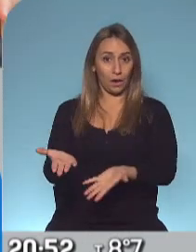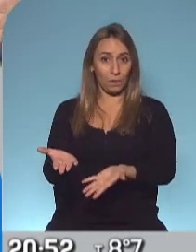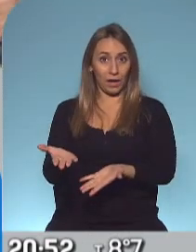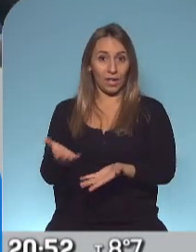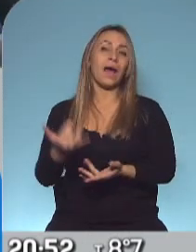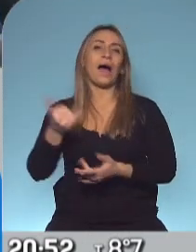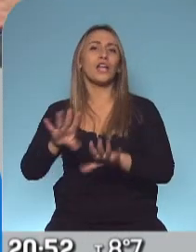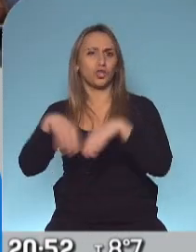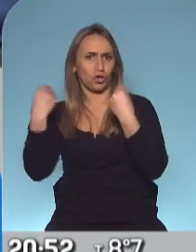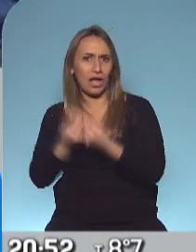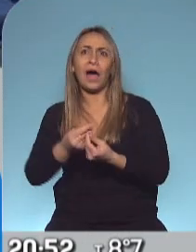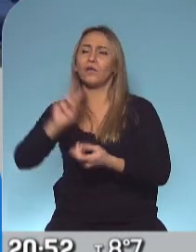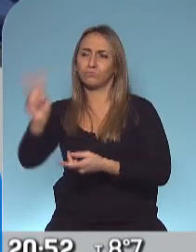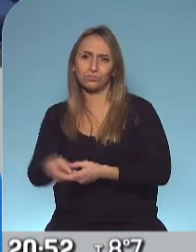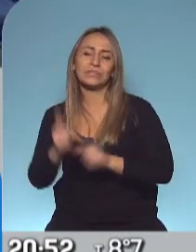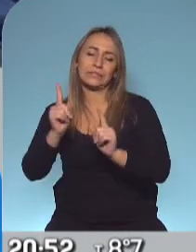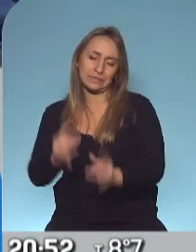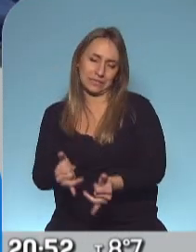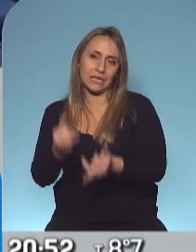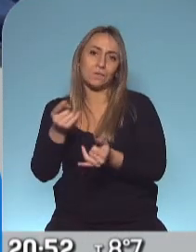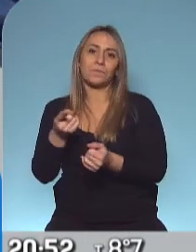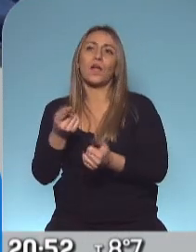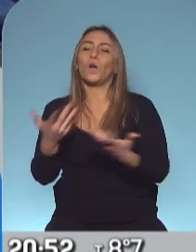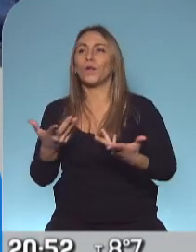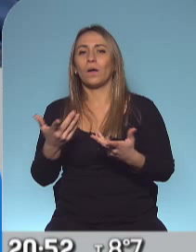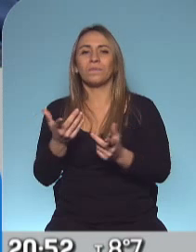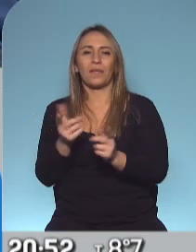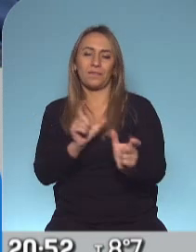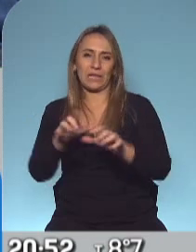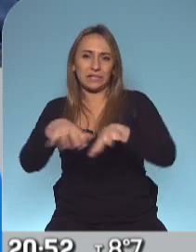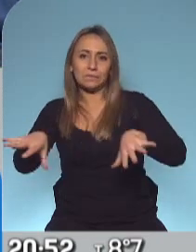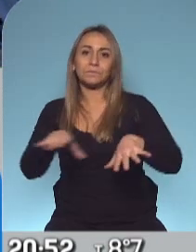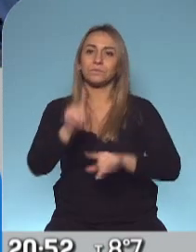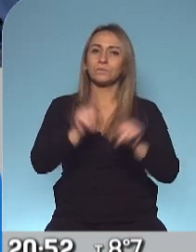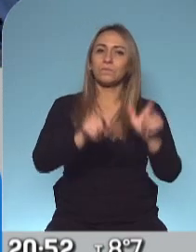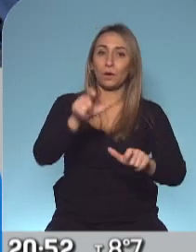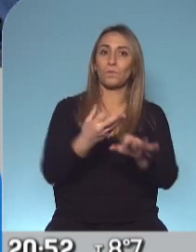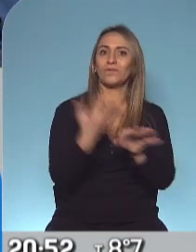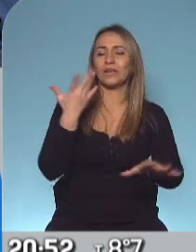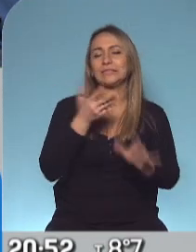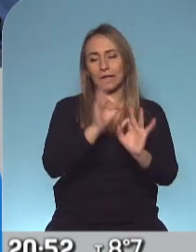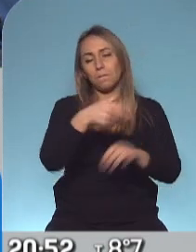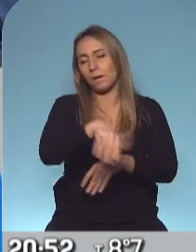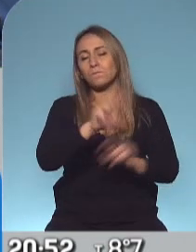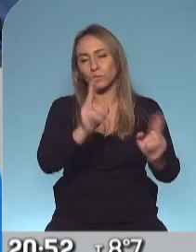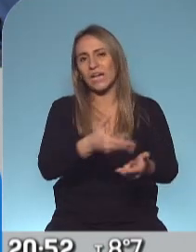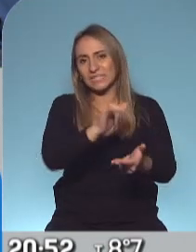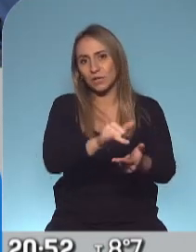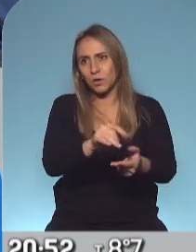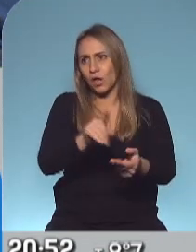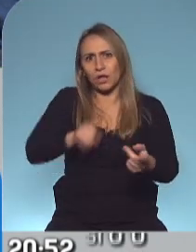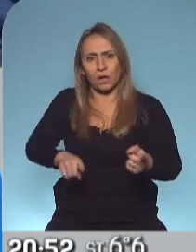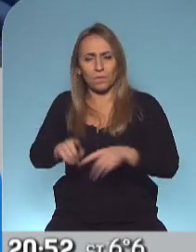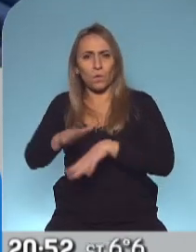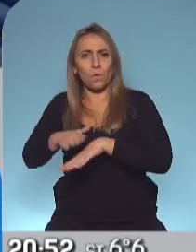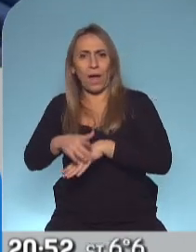diferenciar entre aquellas que lamentablemente todos los especialistas imaginaban que iba a ocurrir y lo que una pésima gestión